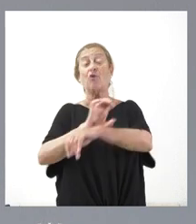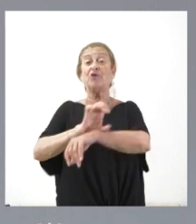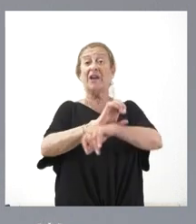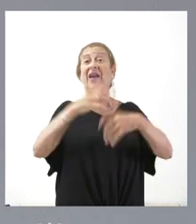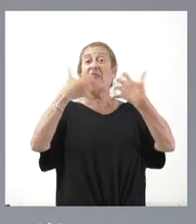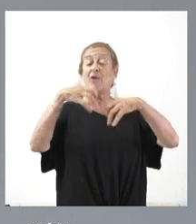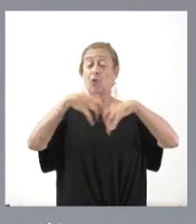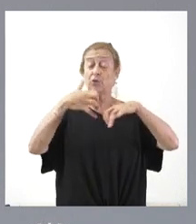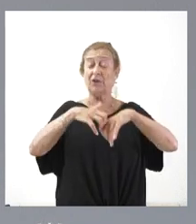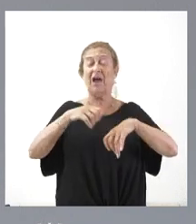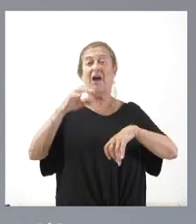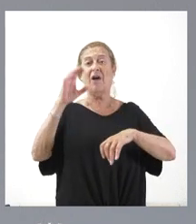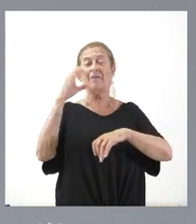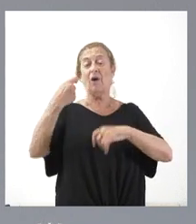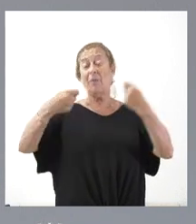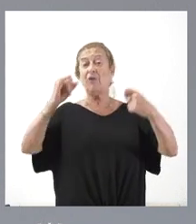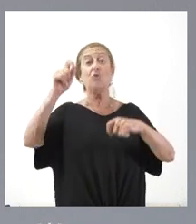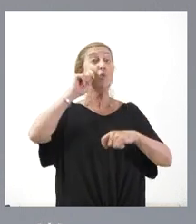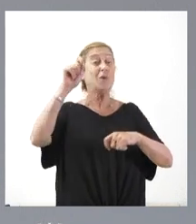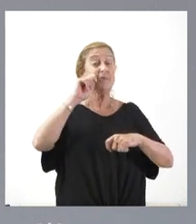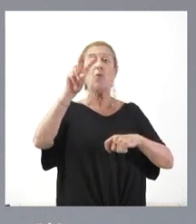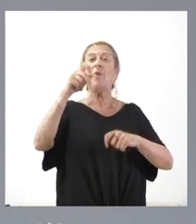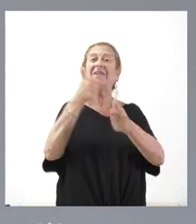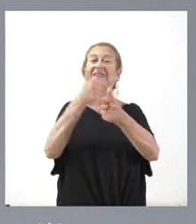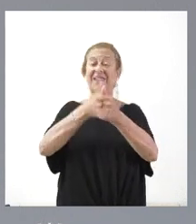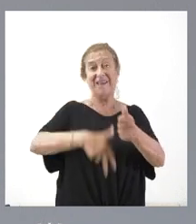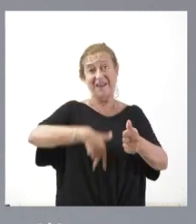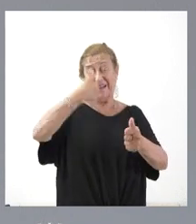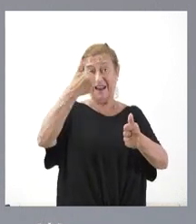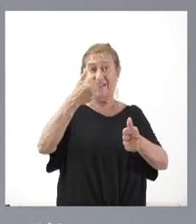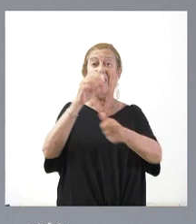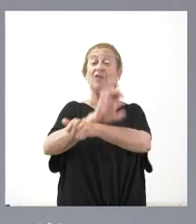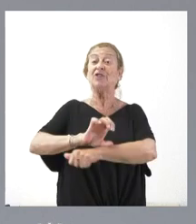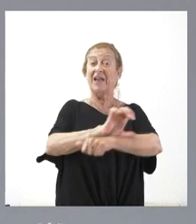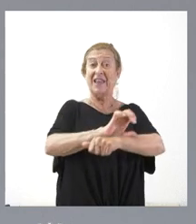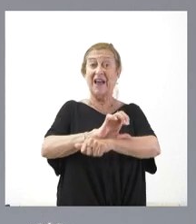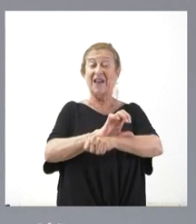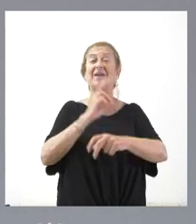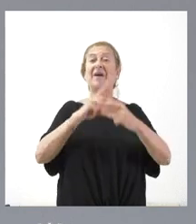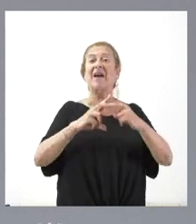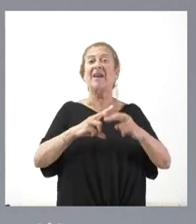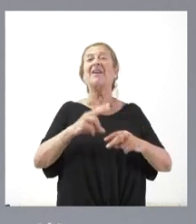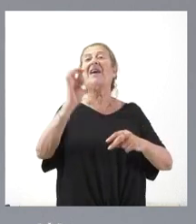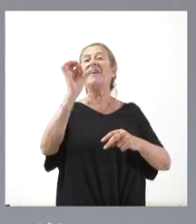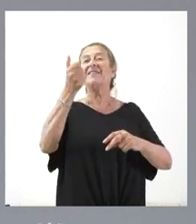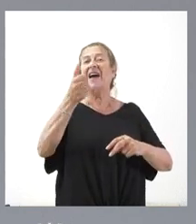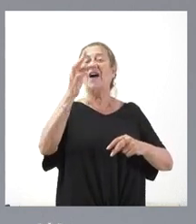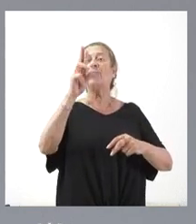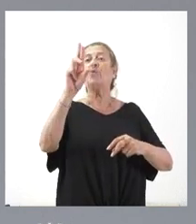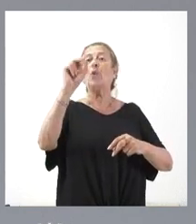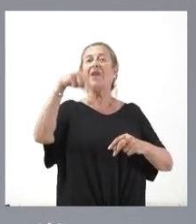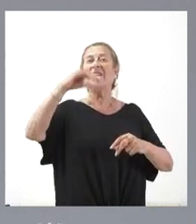Industria, Comercio y Turismo se nombra nueva secretaria general de la Consejería a doña Saturnina Moro